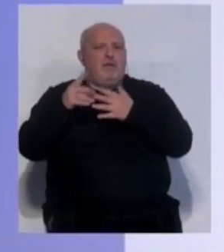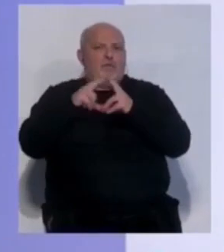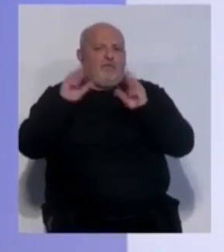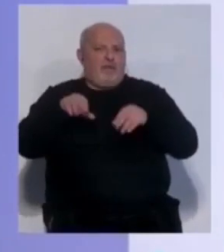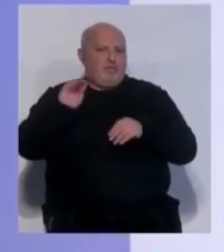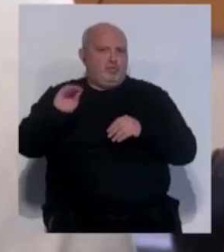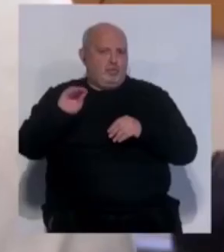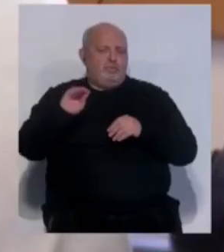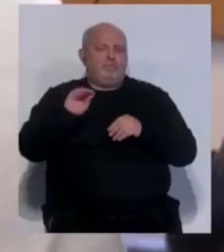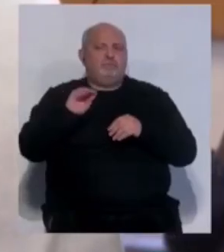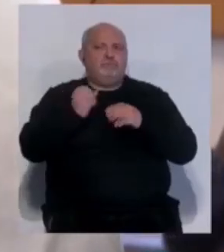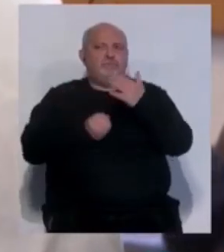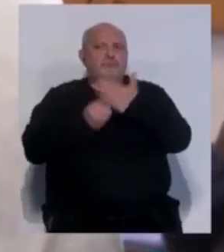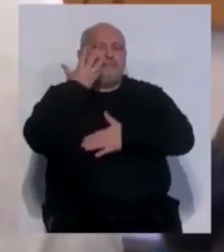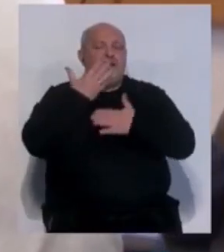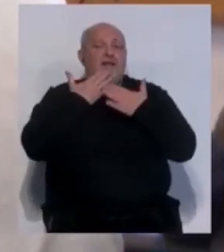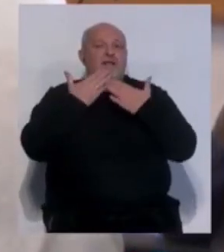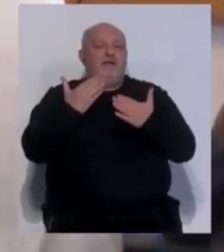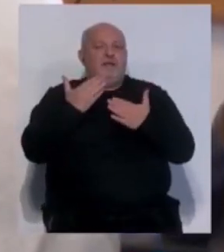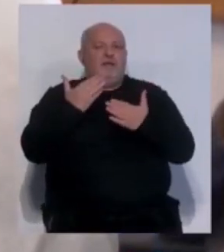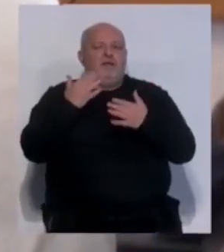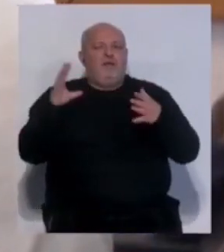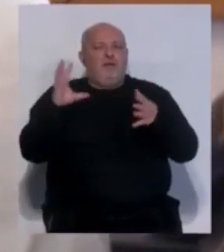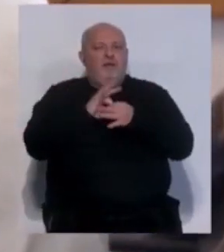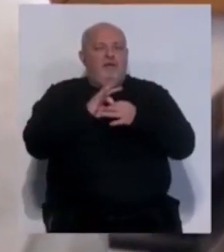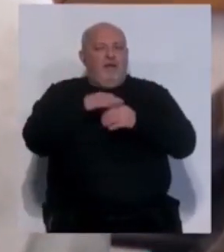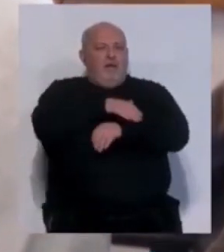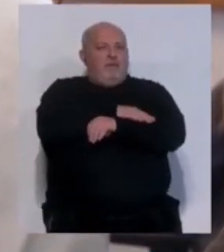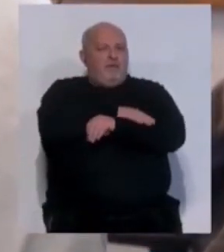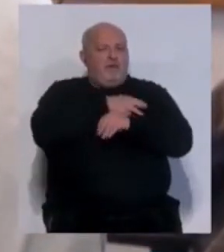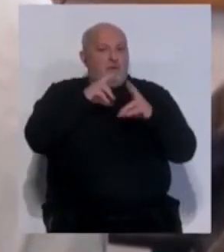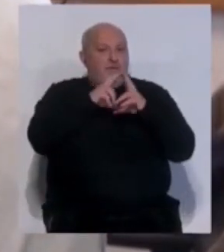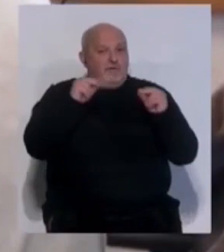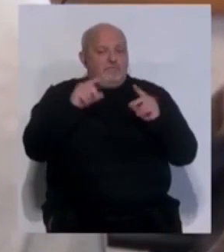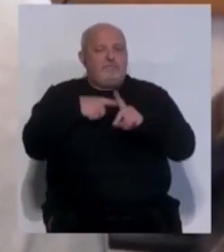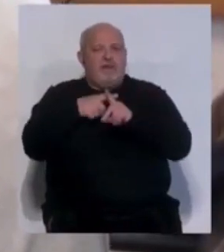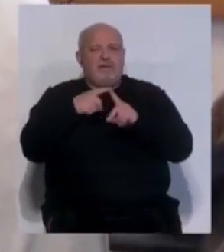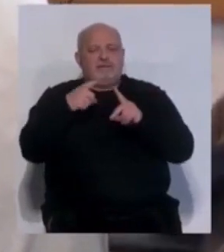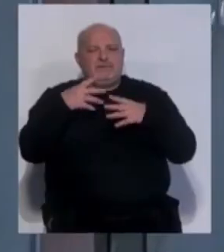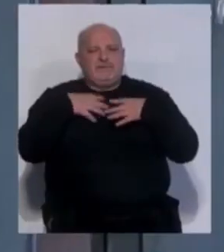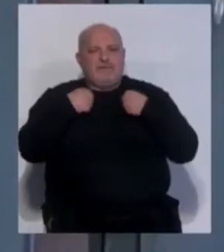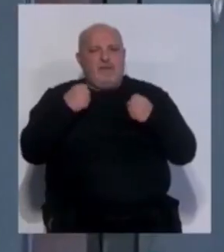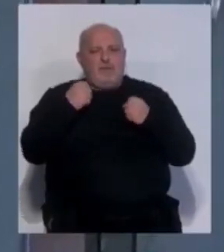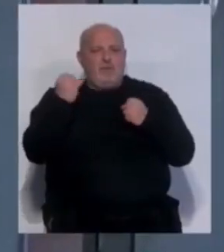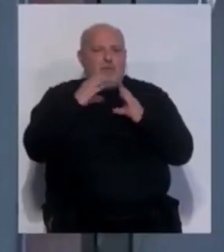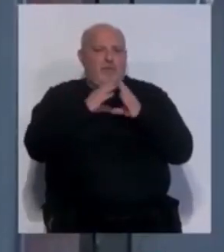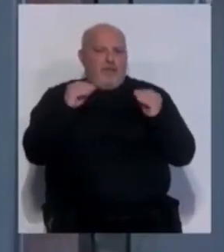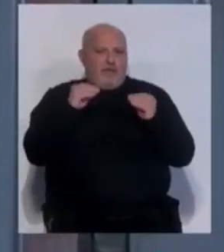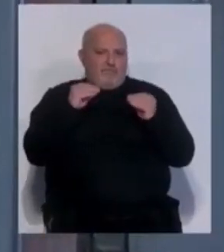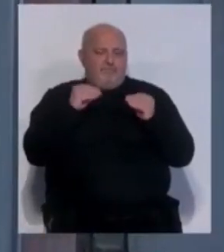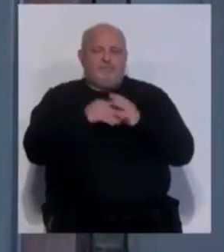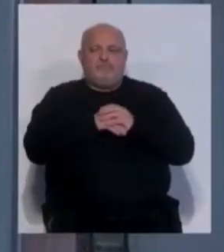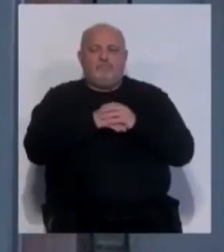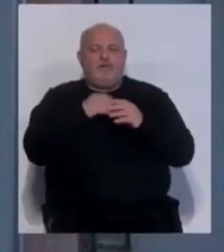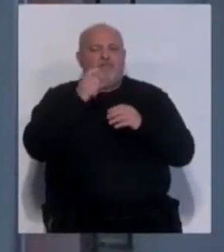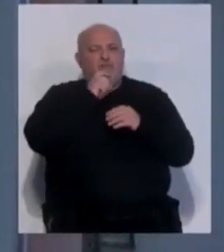Universidad de Cádiz y que nació a través de la alianza con la Administración Universitaria y Sanitaria de la Junta de Andalucía